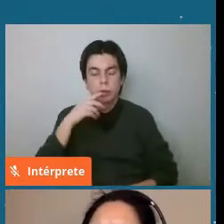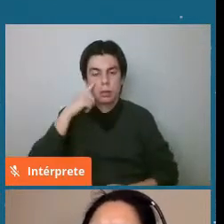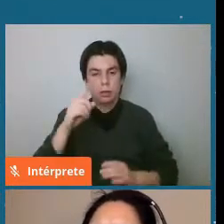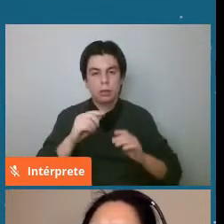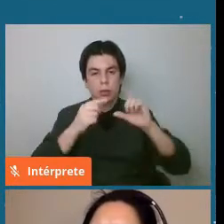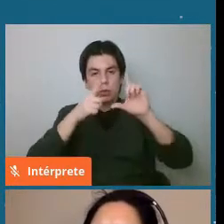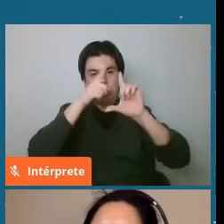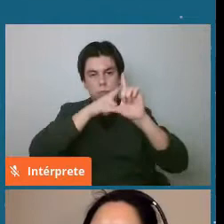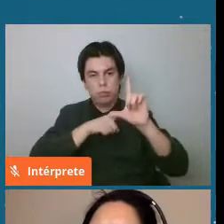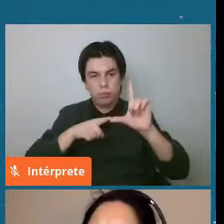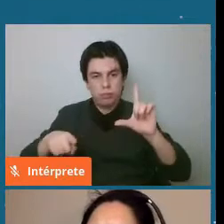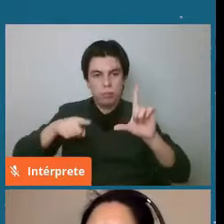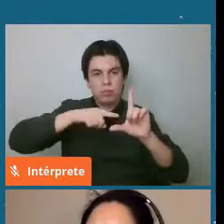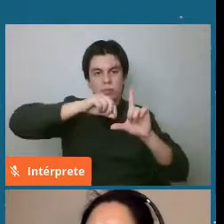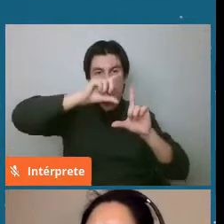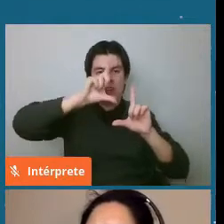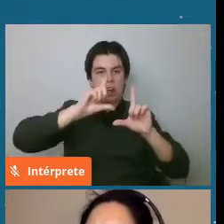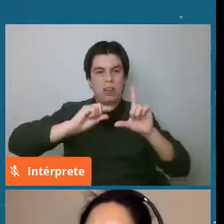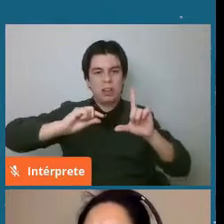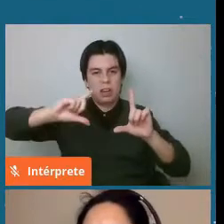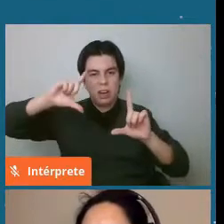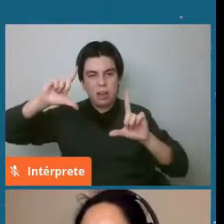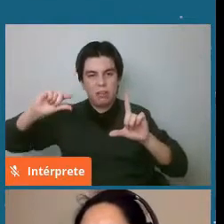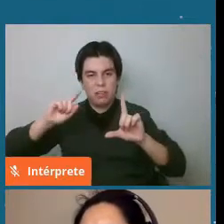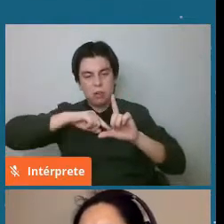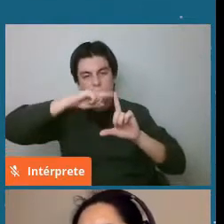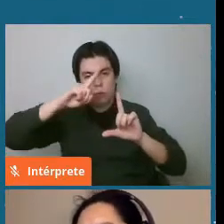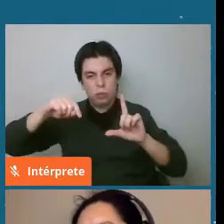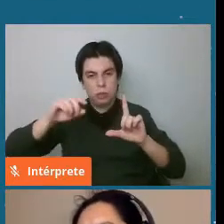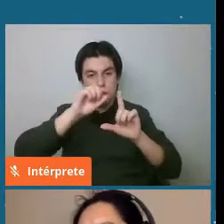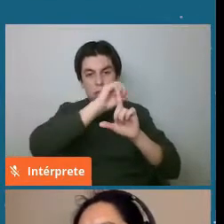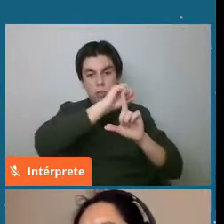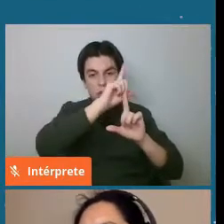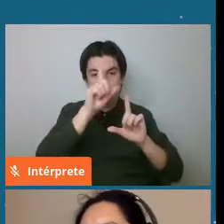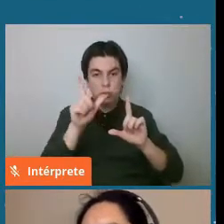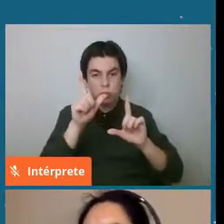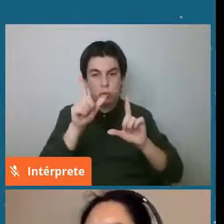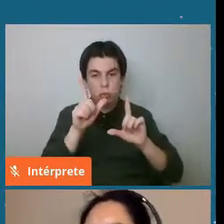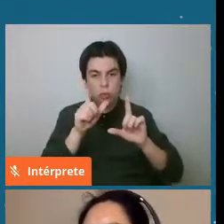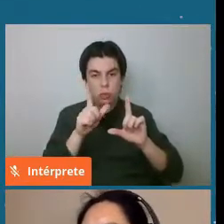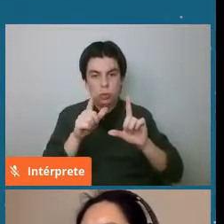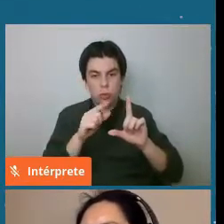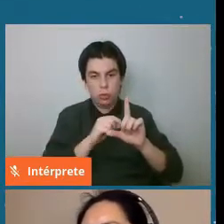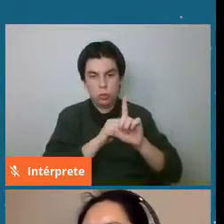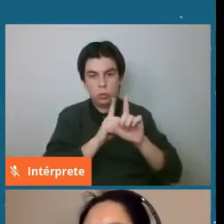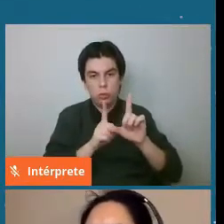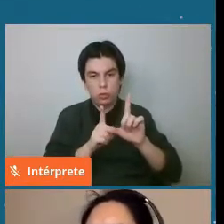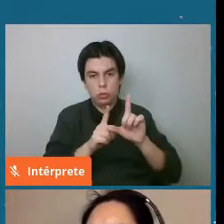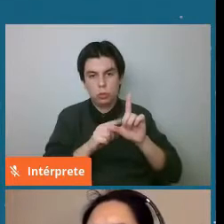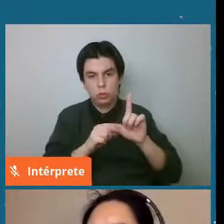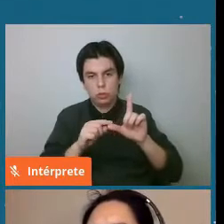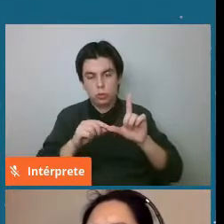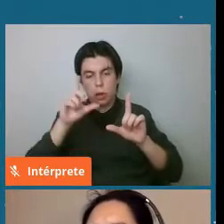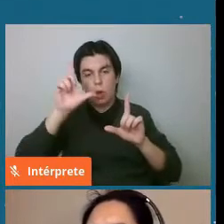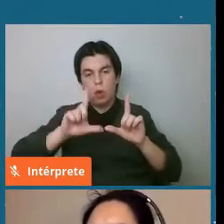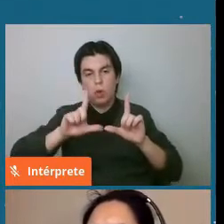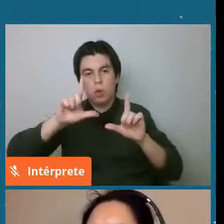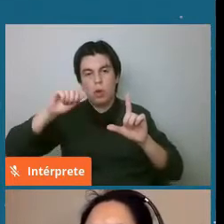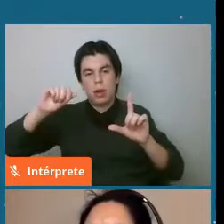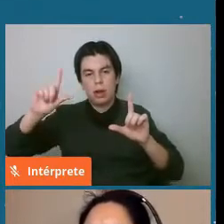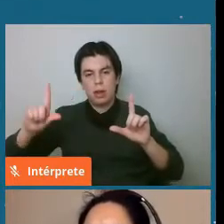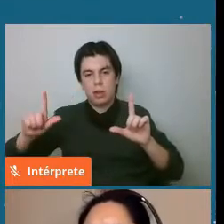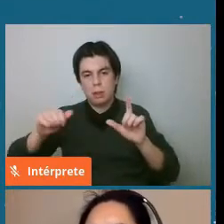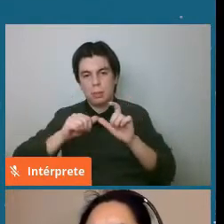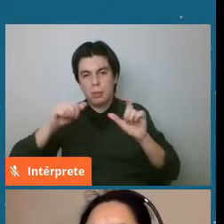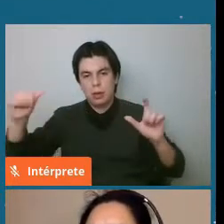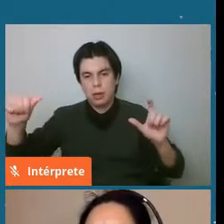gráfico que muestra acá la distancia al sol, acá está el sol, y acá entonces son lugares en el sistema solar más